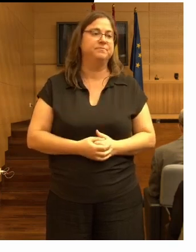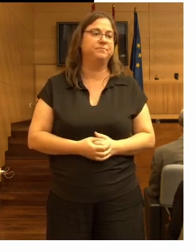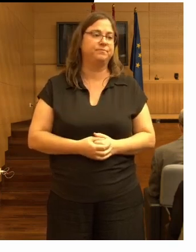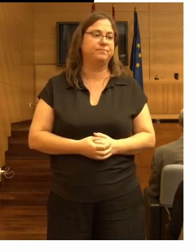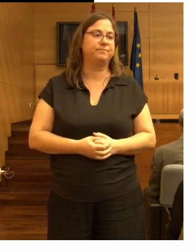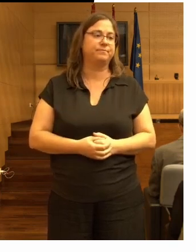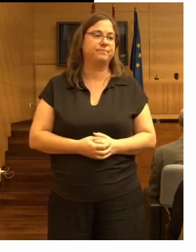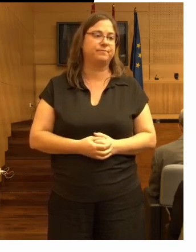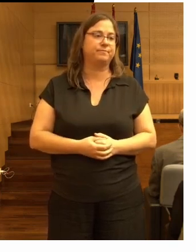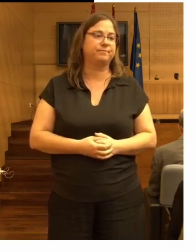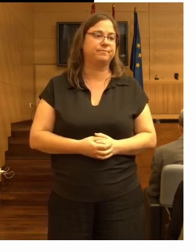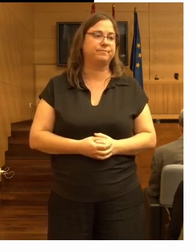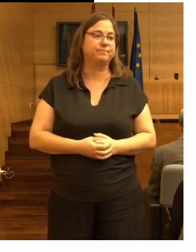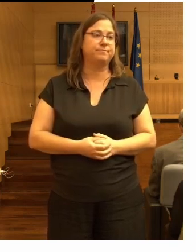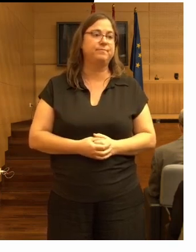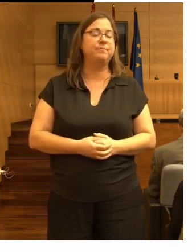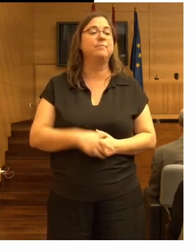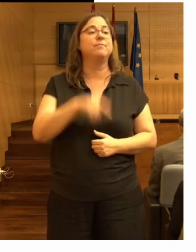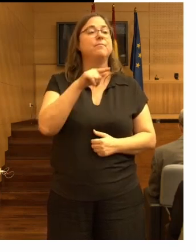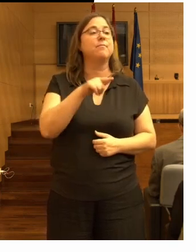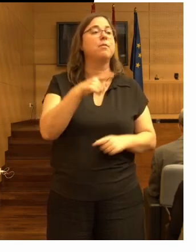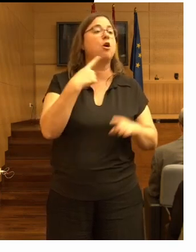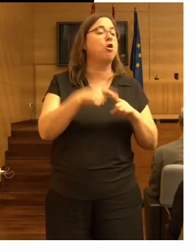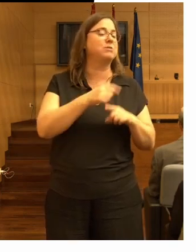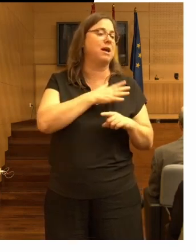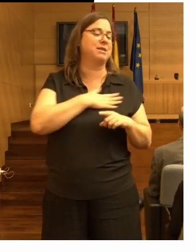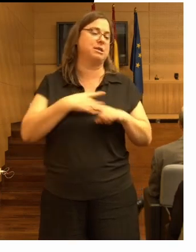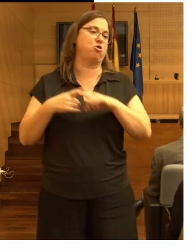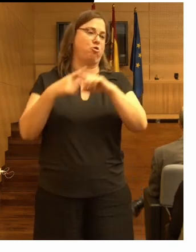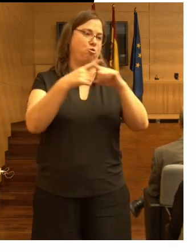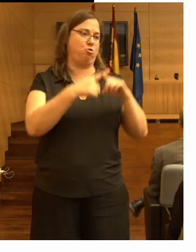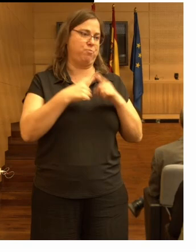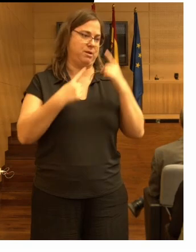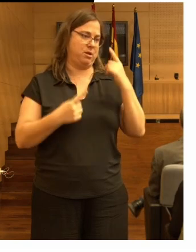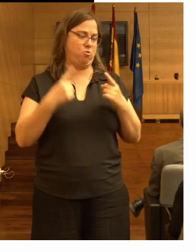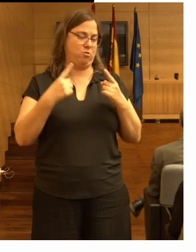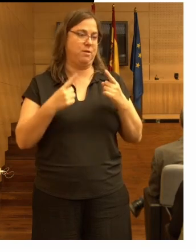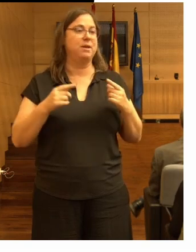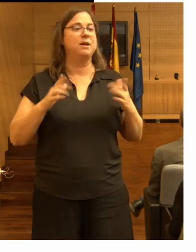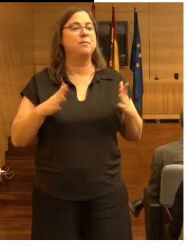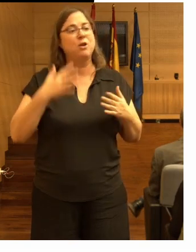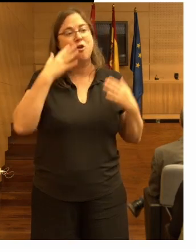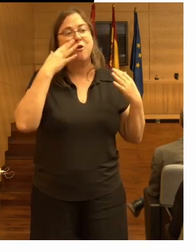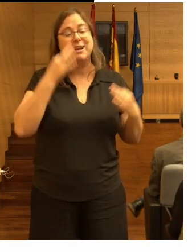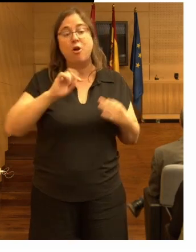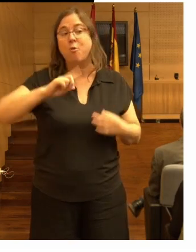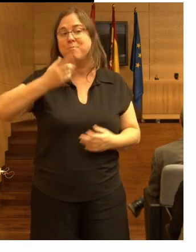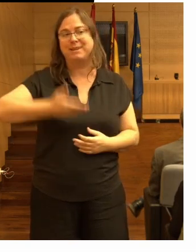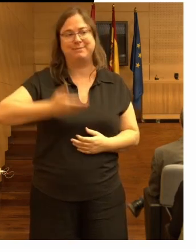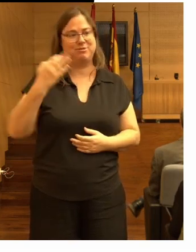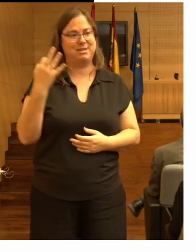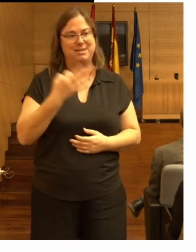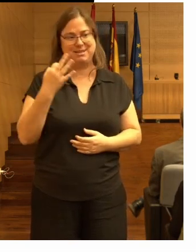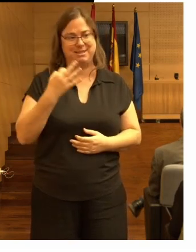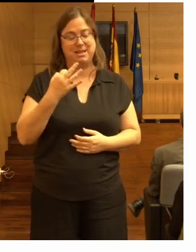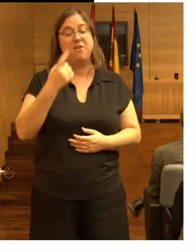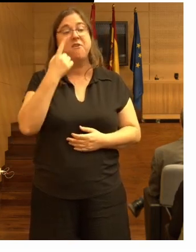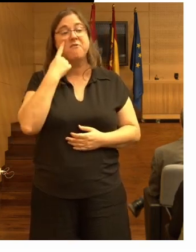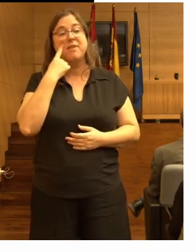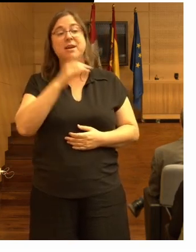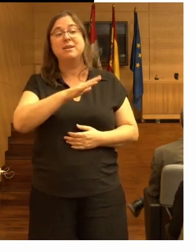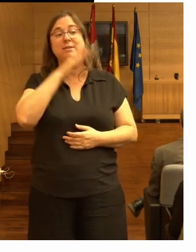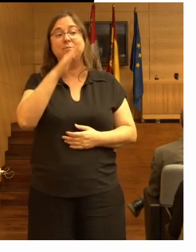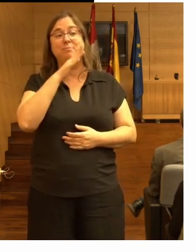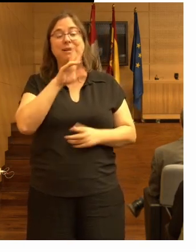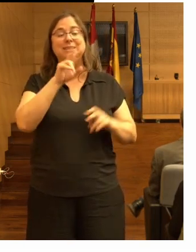bueno estas son algunas de las cosas que quiero compartir con vosotras y vosotros pero creo que de lo más importante es que veamos que ocurre a